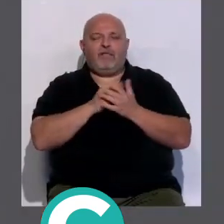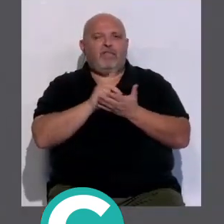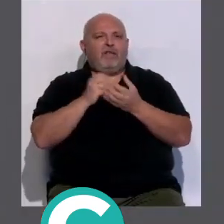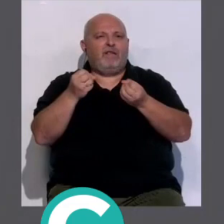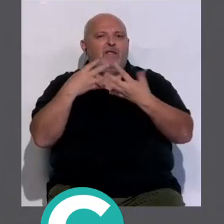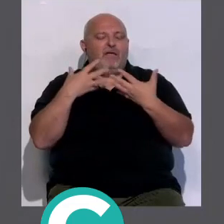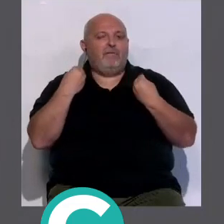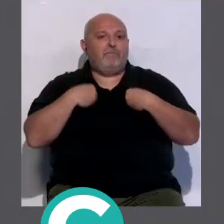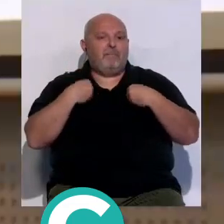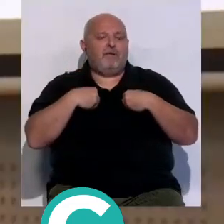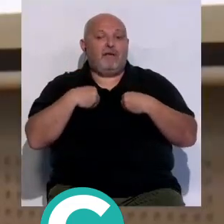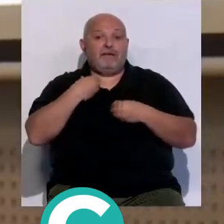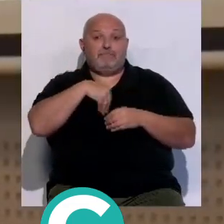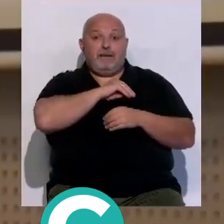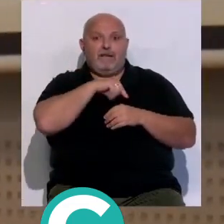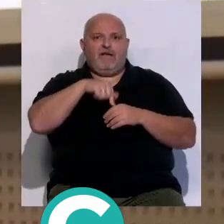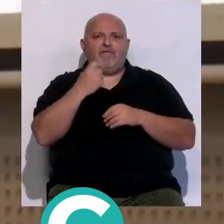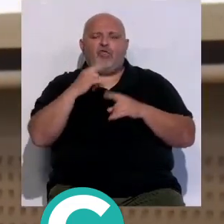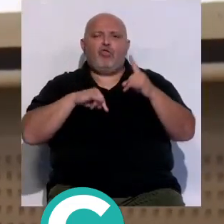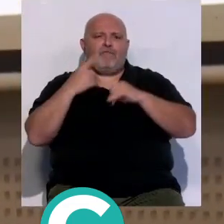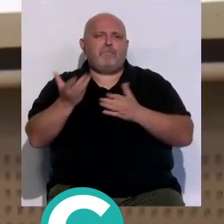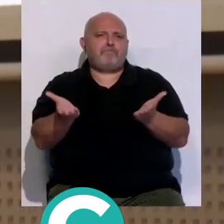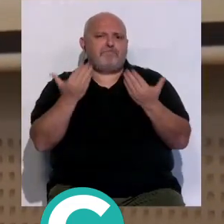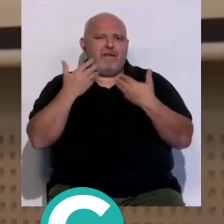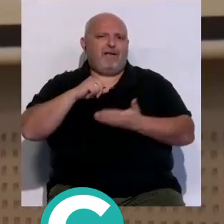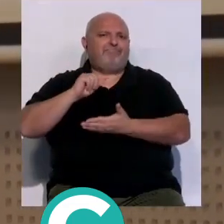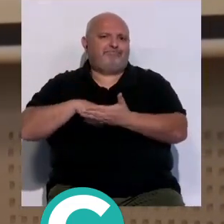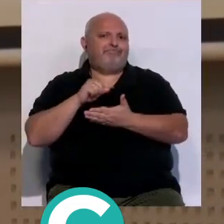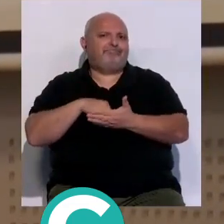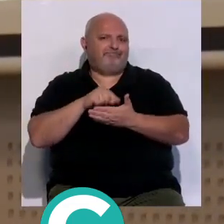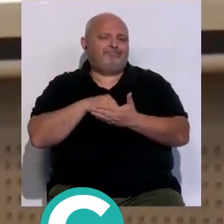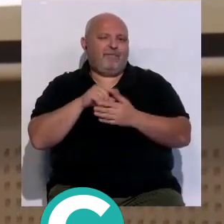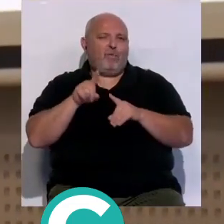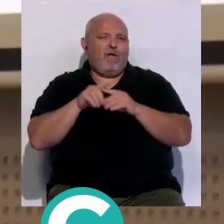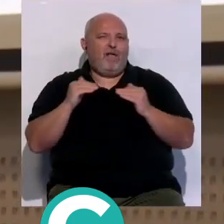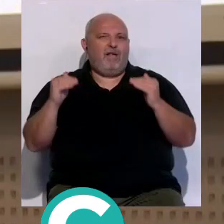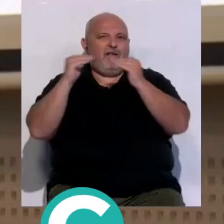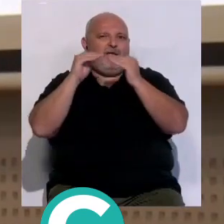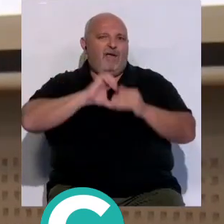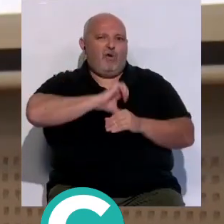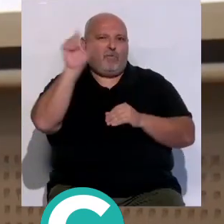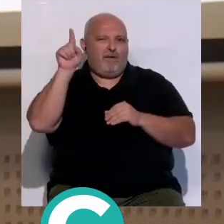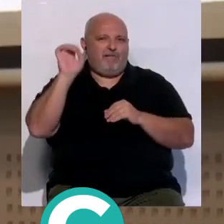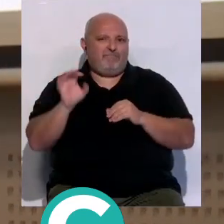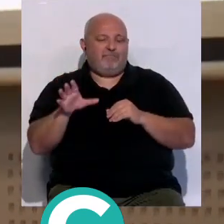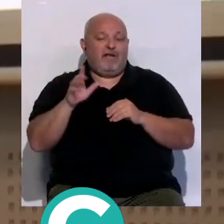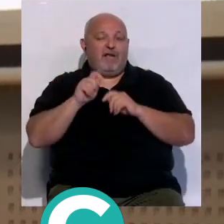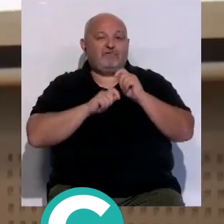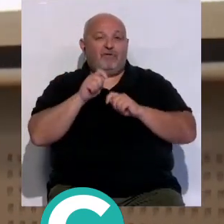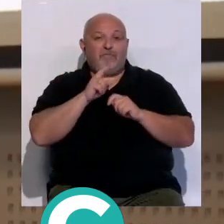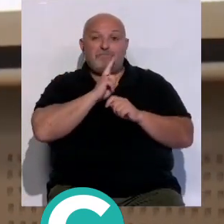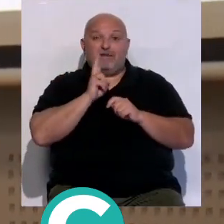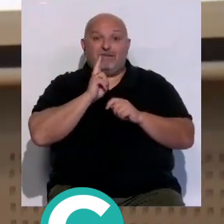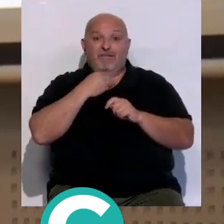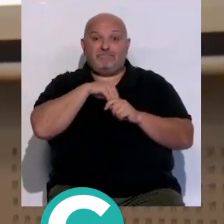dato se traduce en que en nuestro país falta el doble de matronas para poder llegar a la ratio europea según la Federación de Asociaciones de